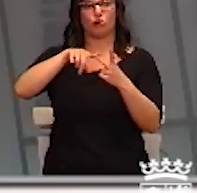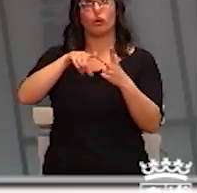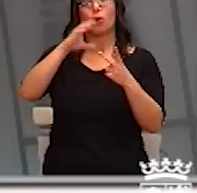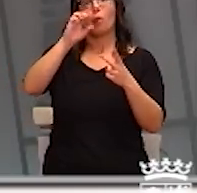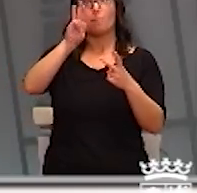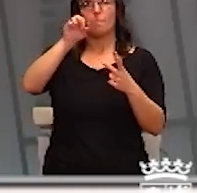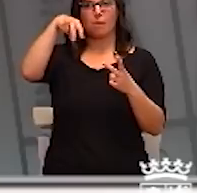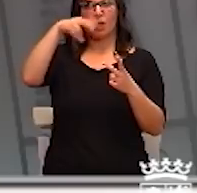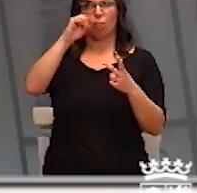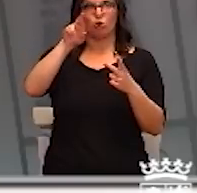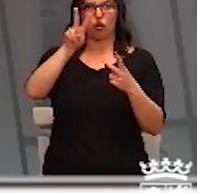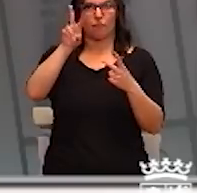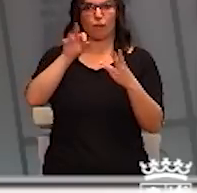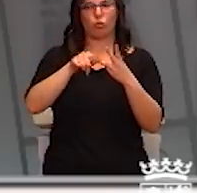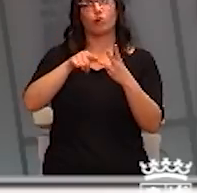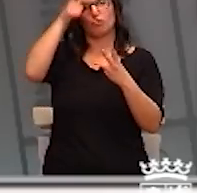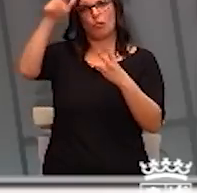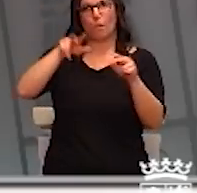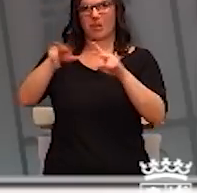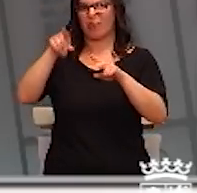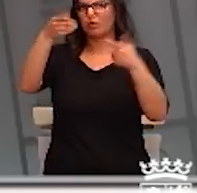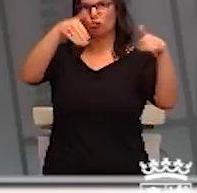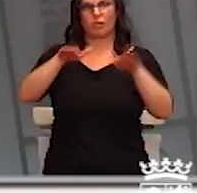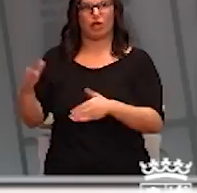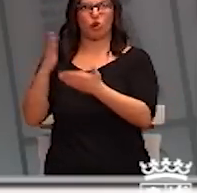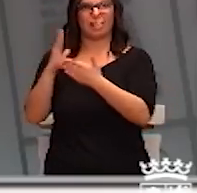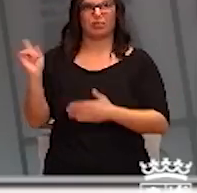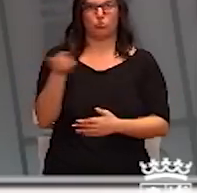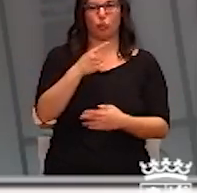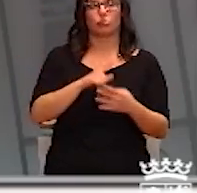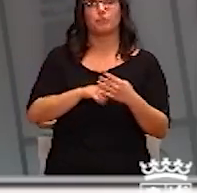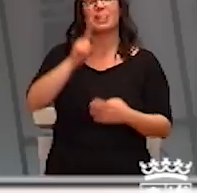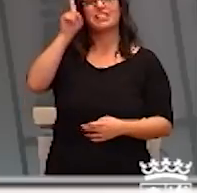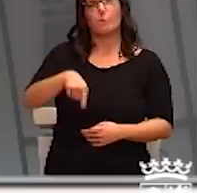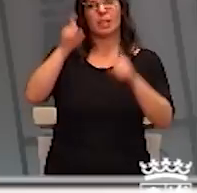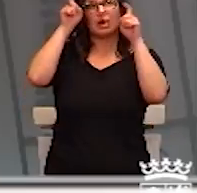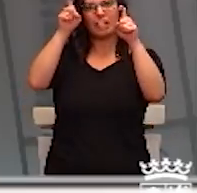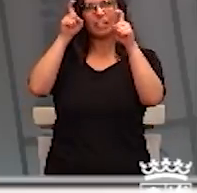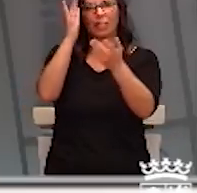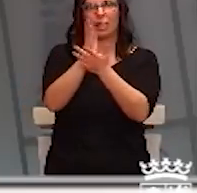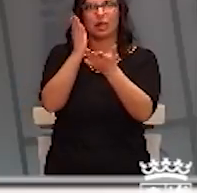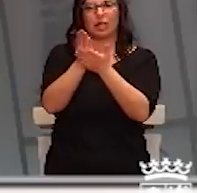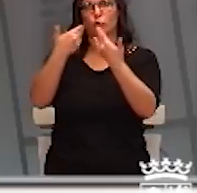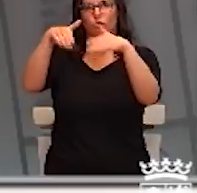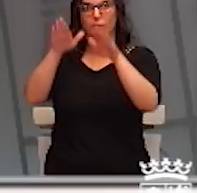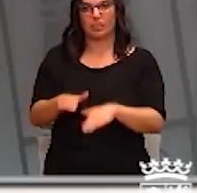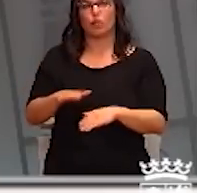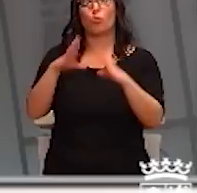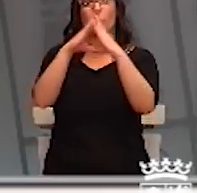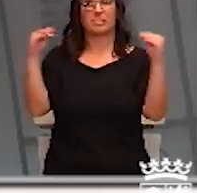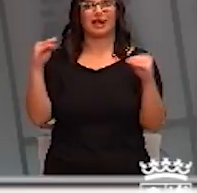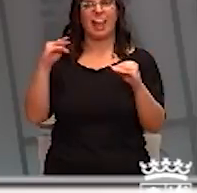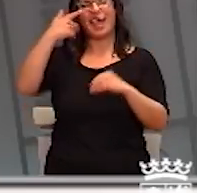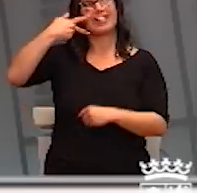de Miranda de Ebro. También se suspende la actividad docente presencial de la Universidad de la Experiencia de Miranda de Ebro.